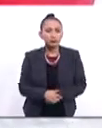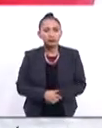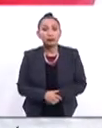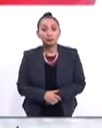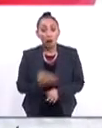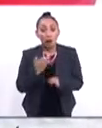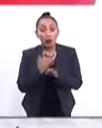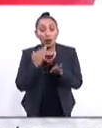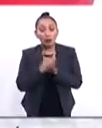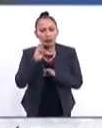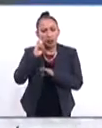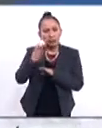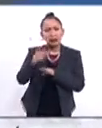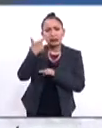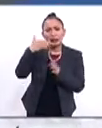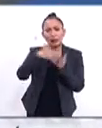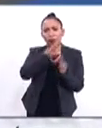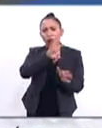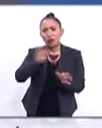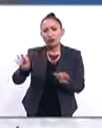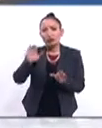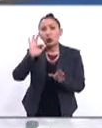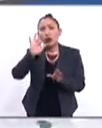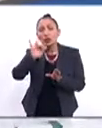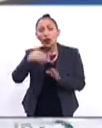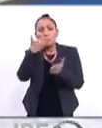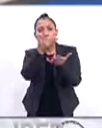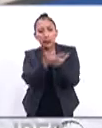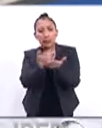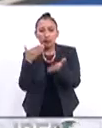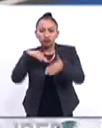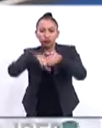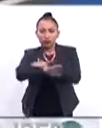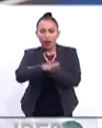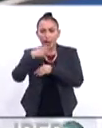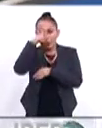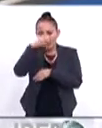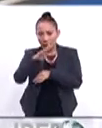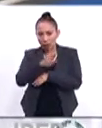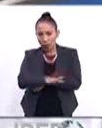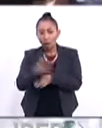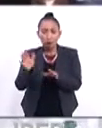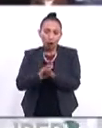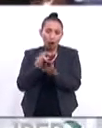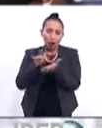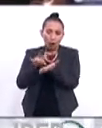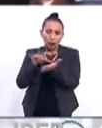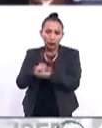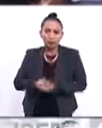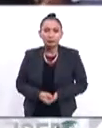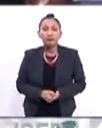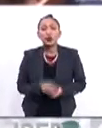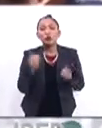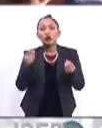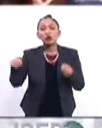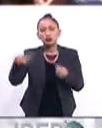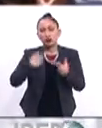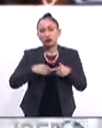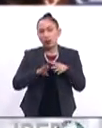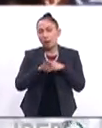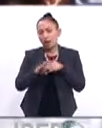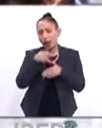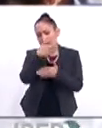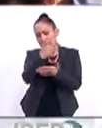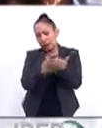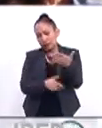hasta el momento se han registrado 7 mil 450 solicitudes de ingreso a este país por razones humanitarias muchos de los migrantes